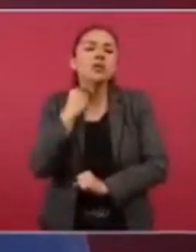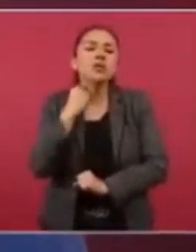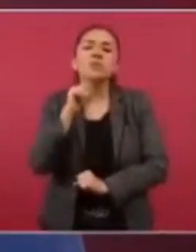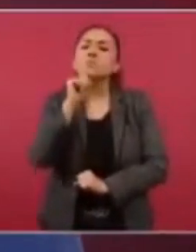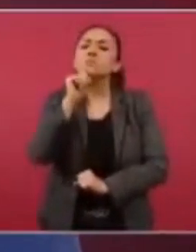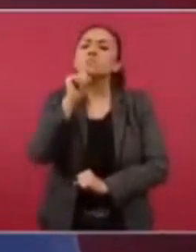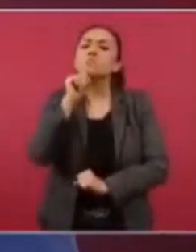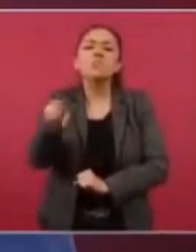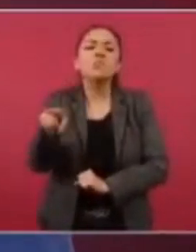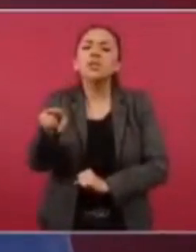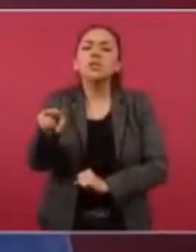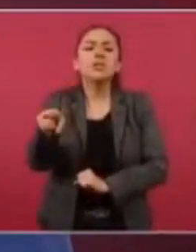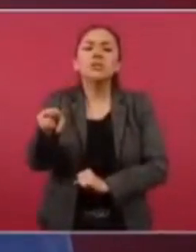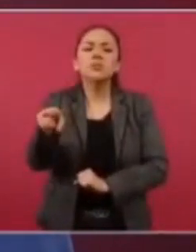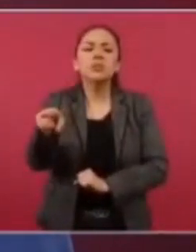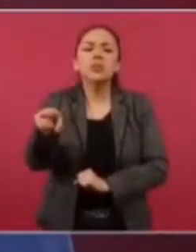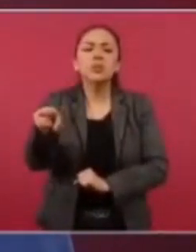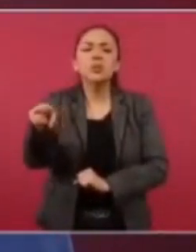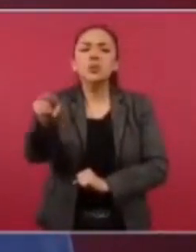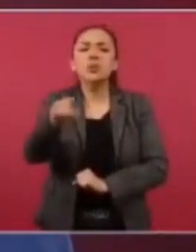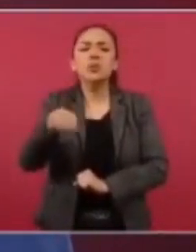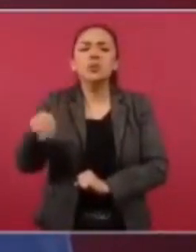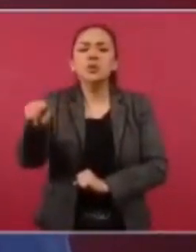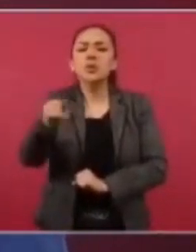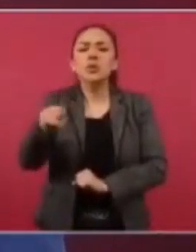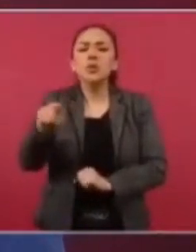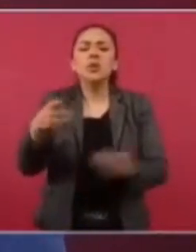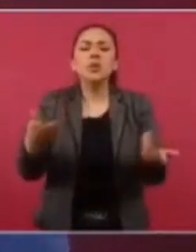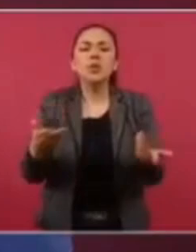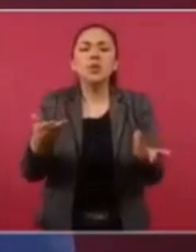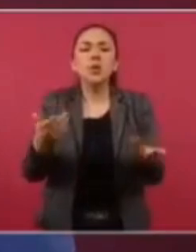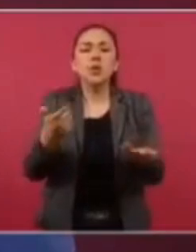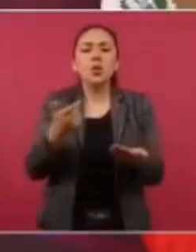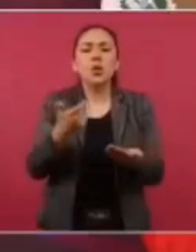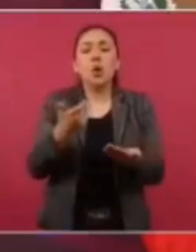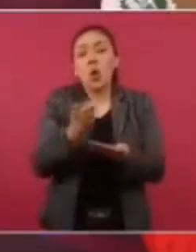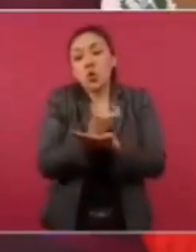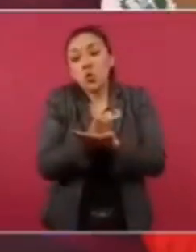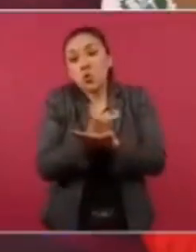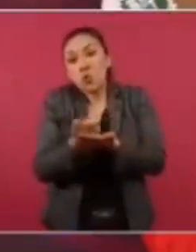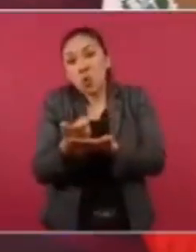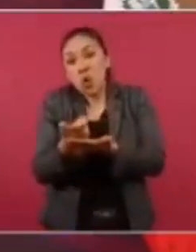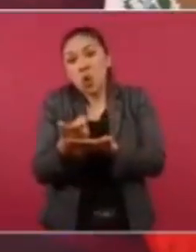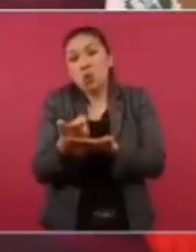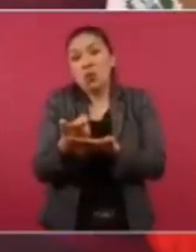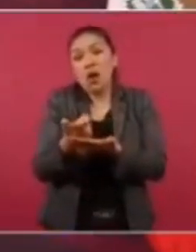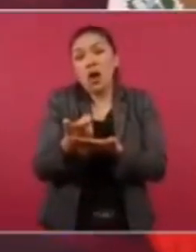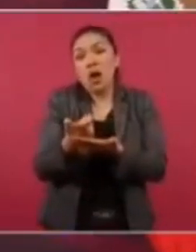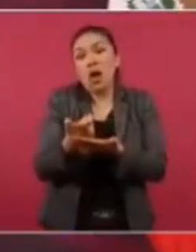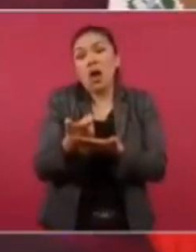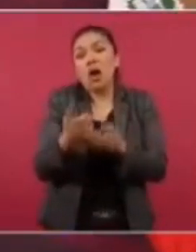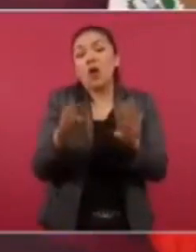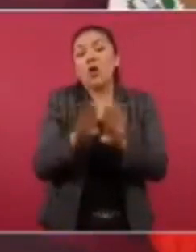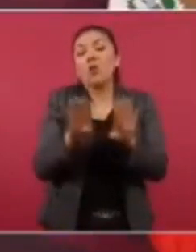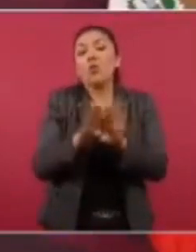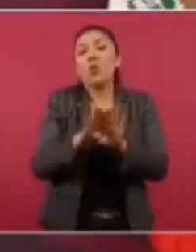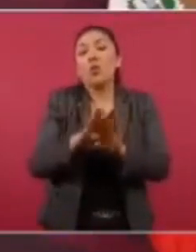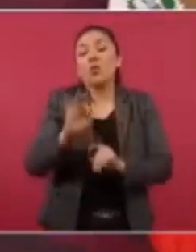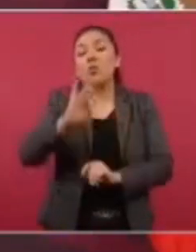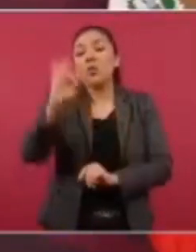no cobran un porcentaje una vez,